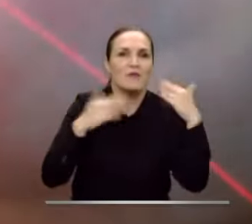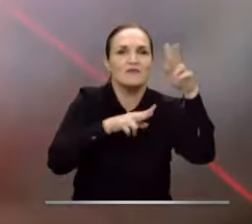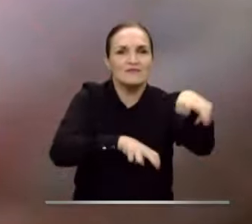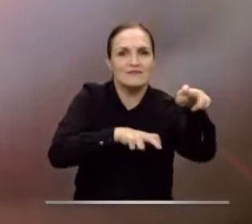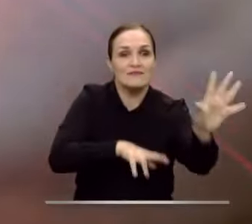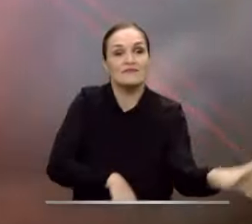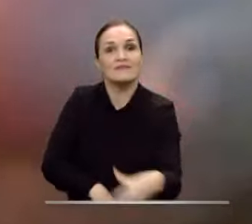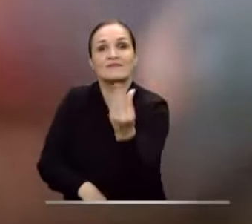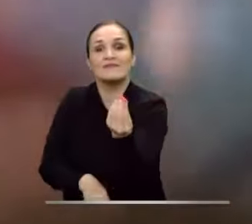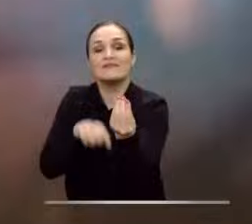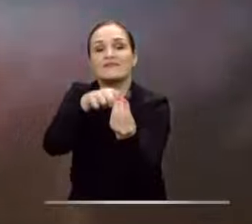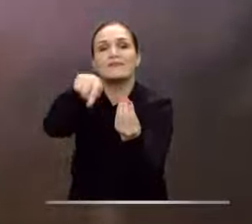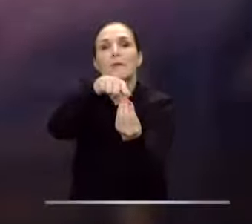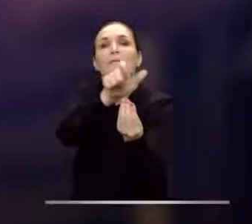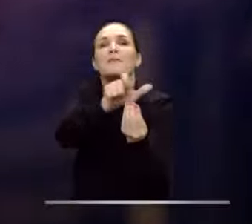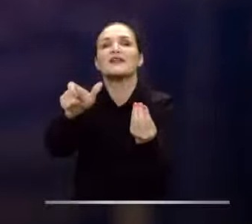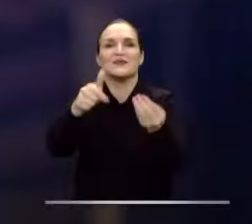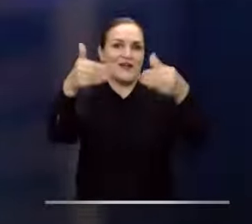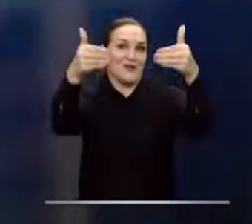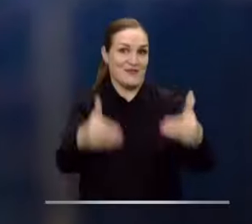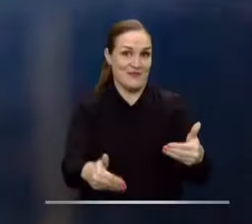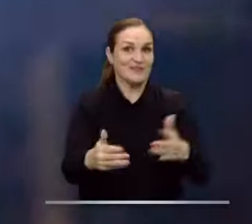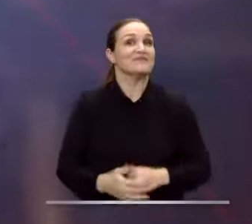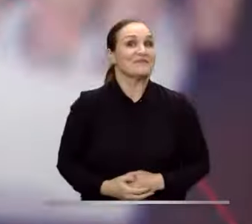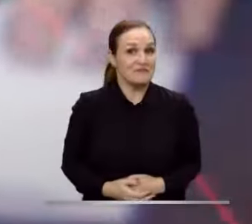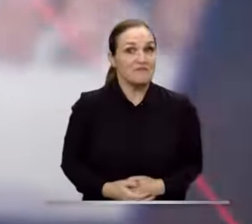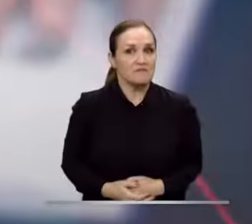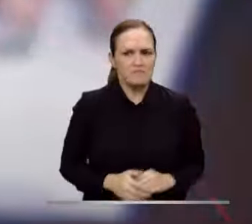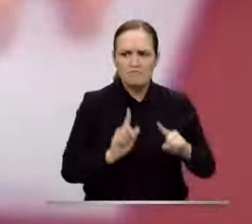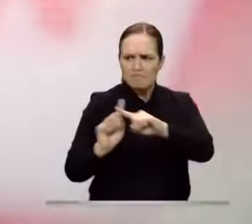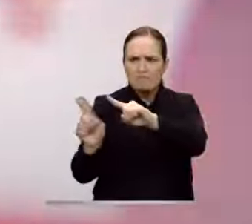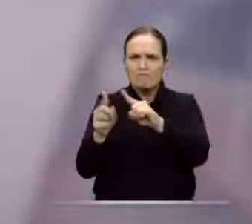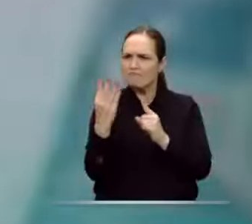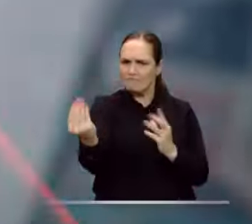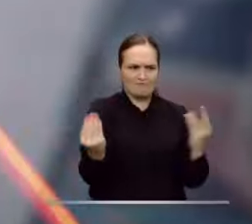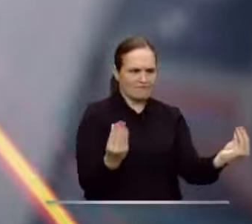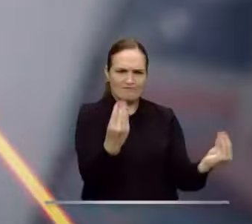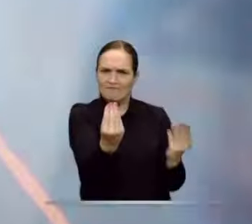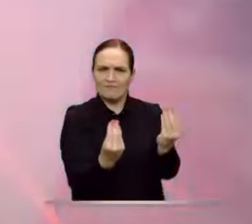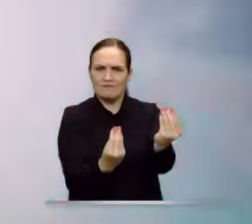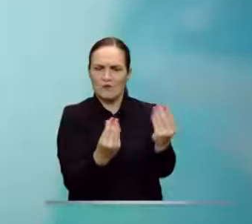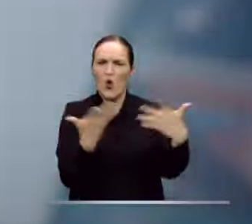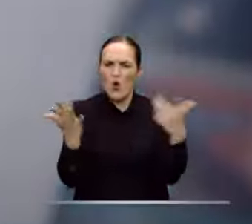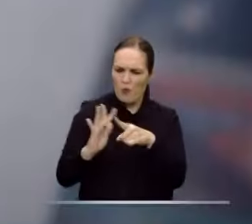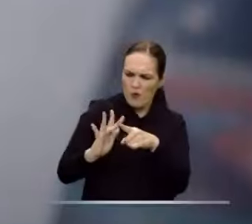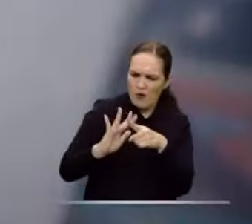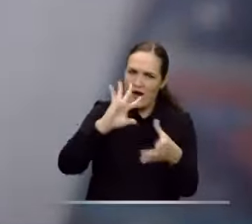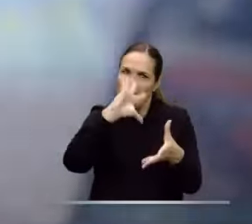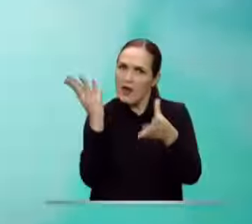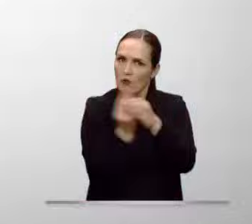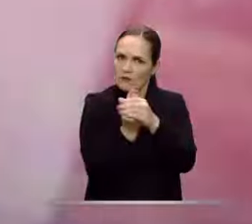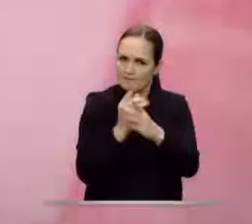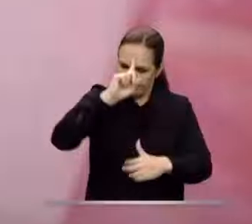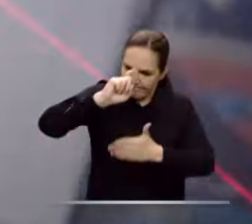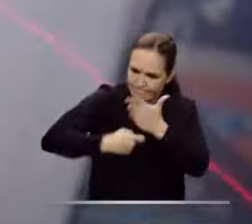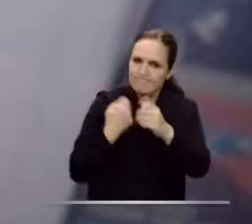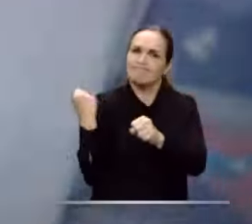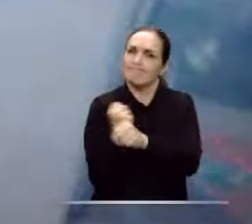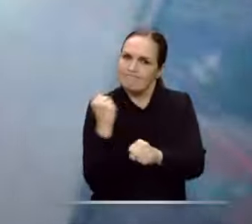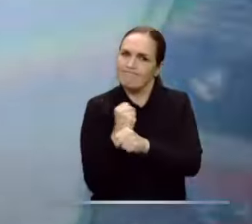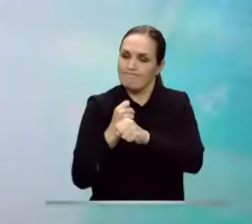comunidades rurales, campesinas y también personas con discapacidad. Y como aplicación de la inclusión se trabaja